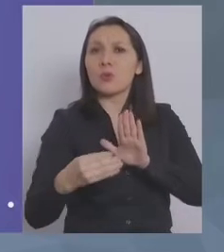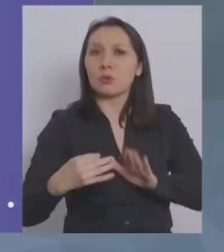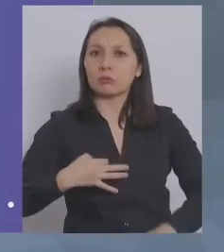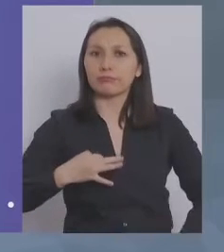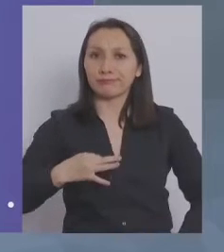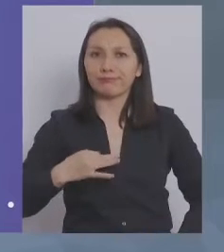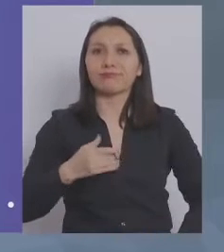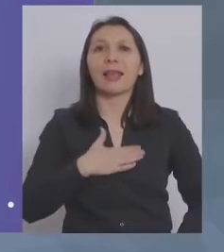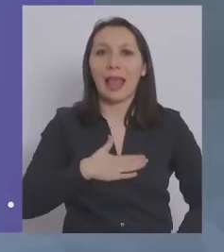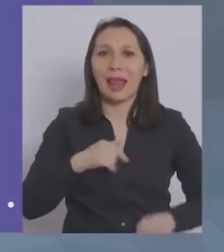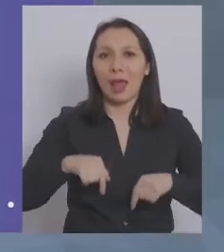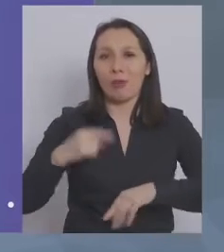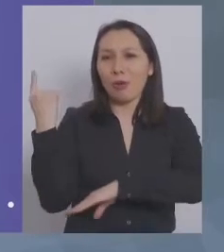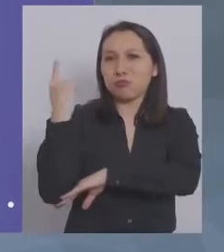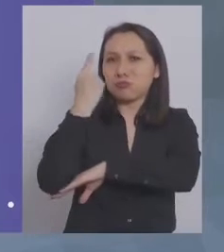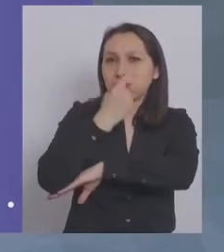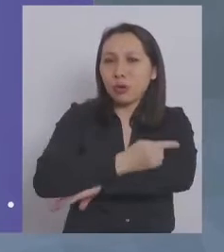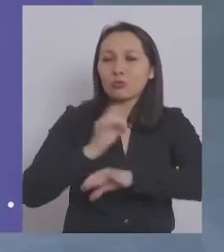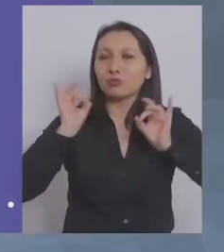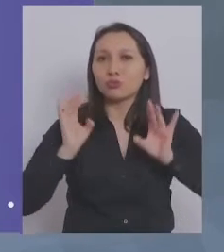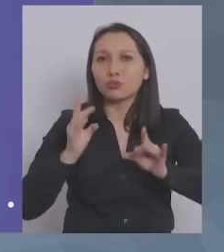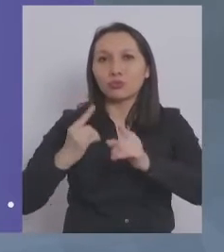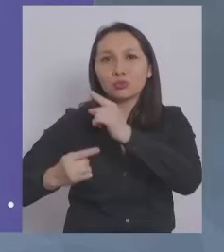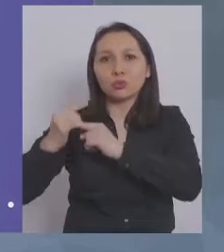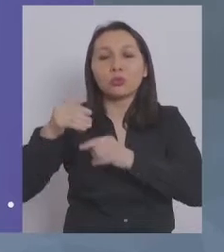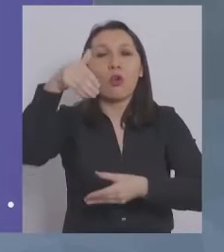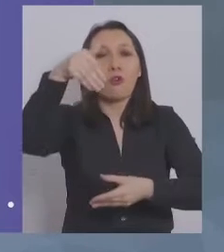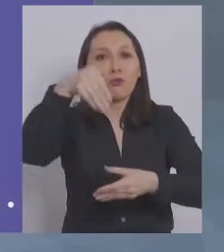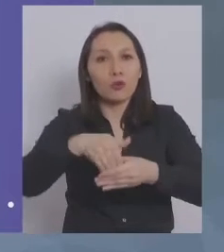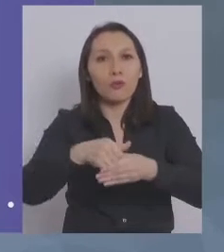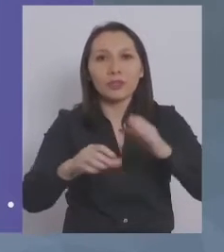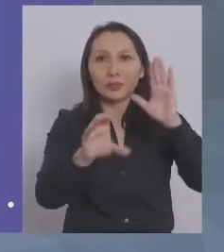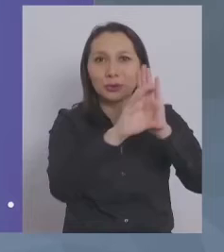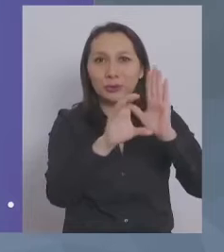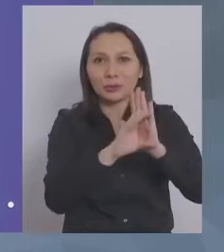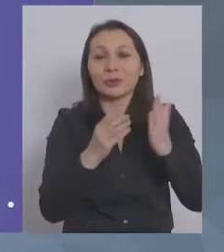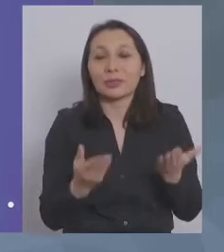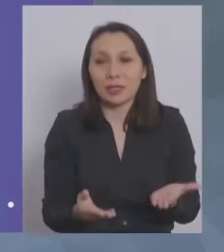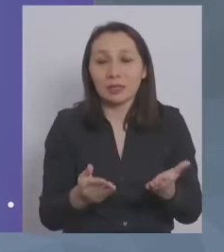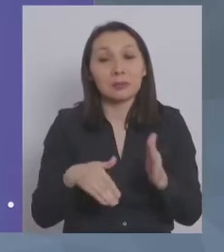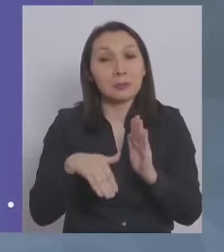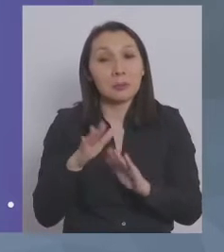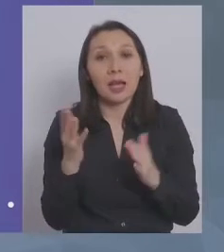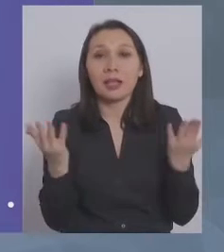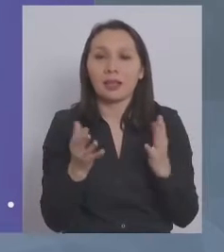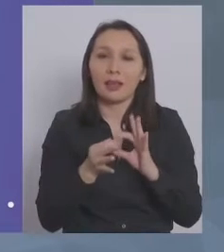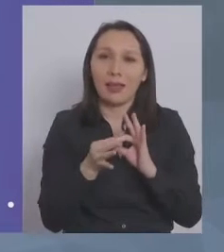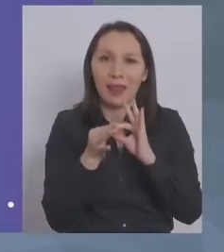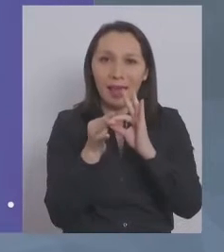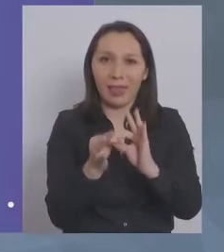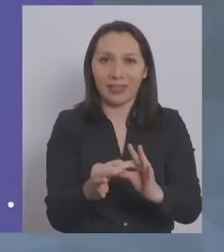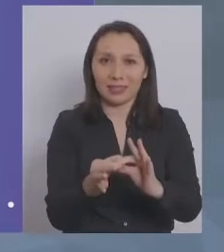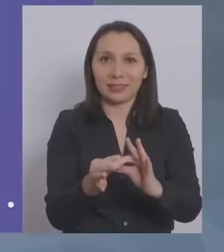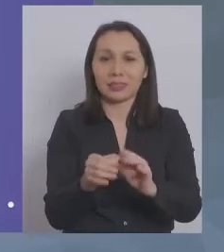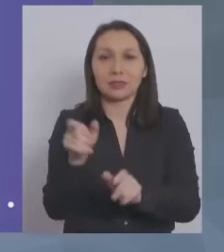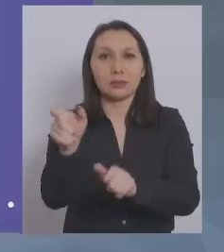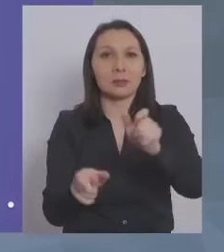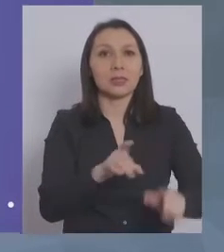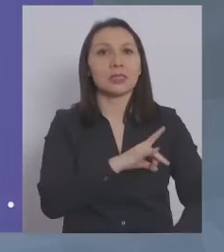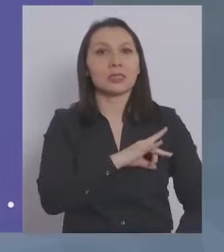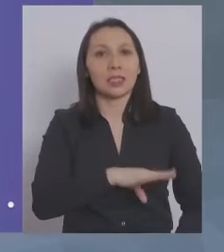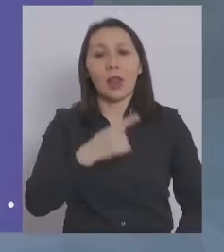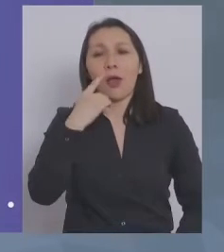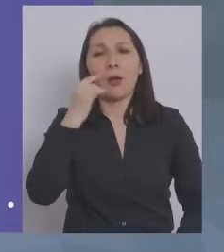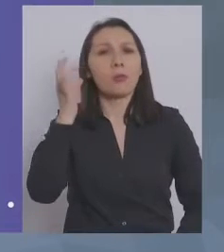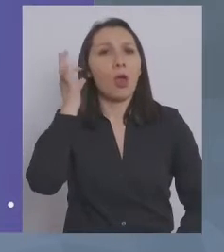que queremos en esta jornada histórica de este plebiscito constitucional. Y sobre todo agradecerle a los chilenos y a